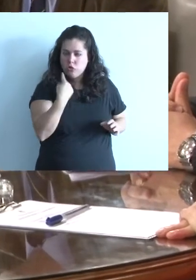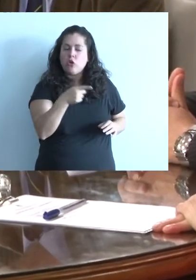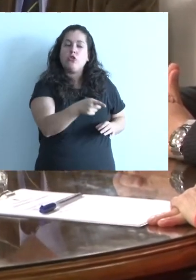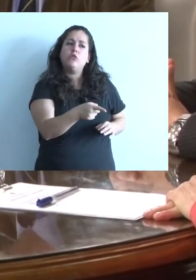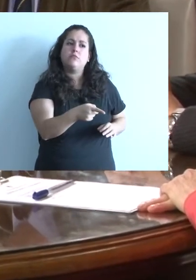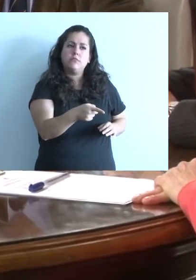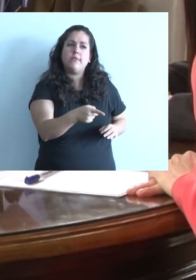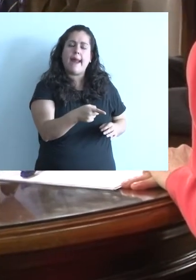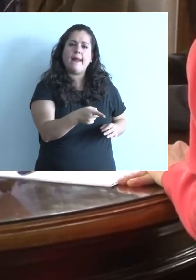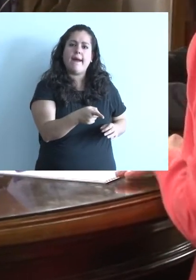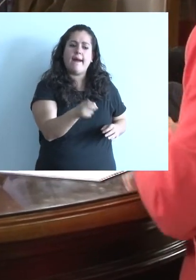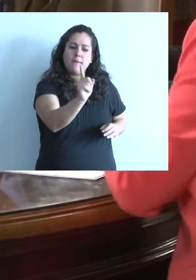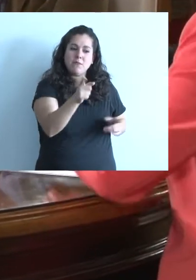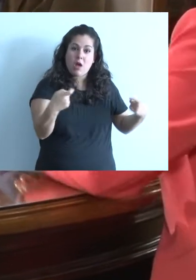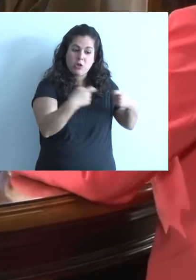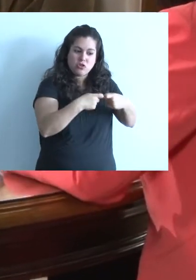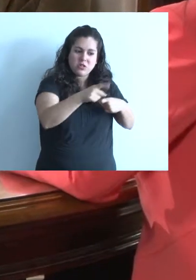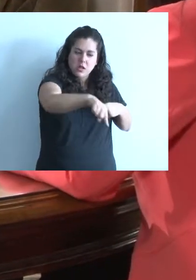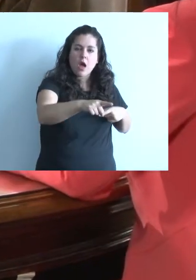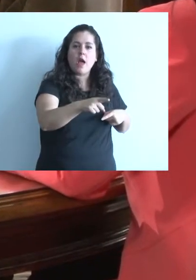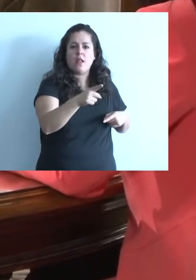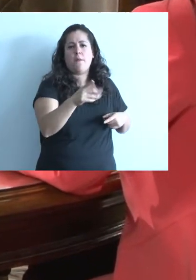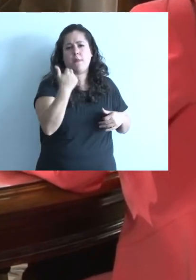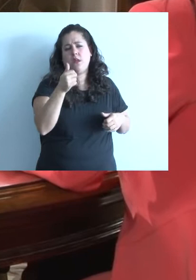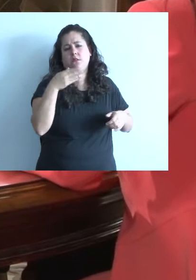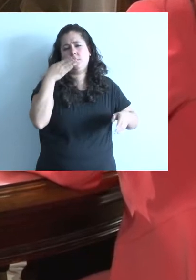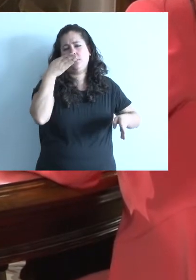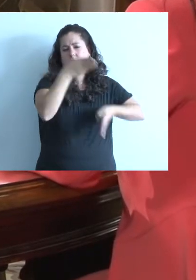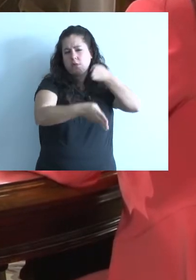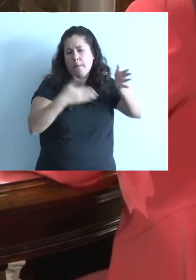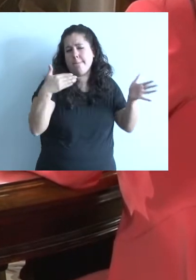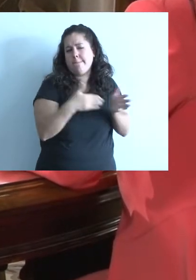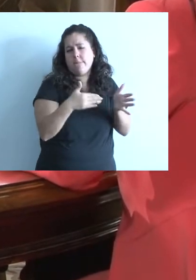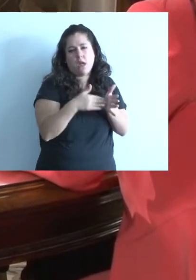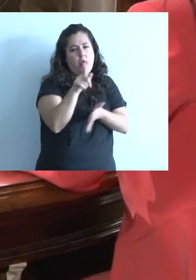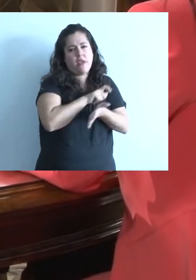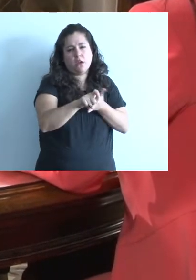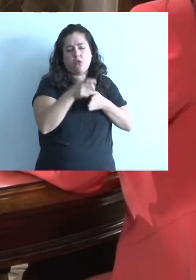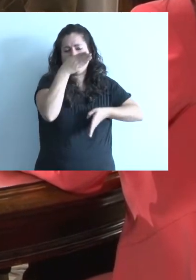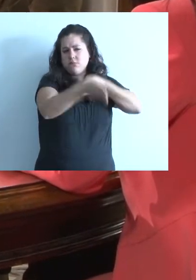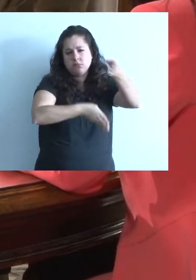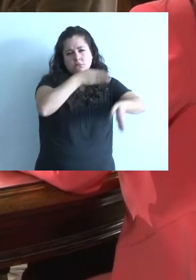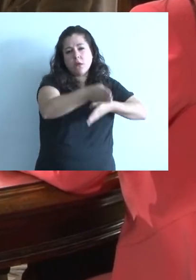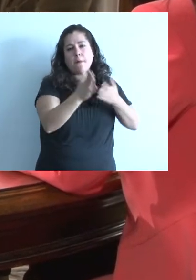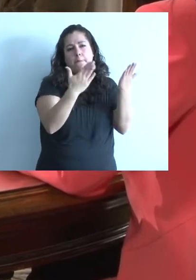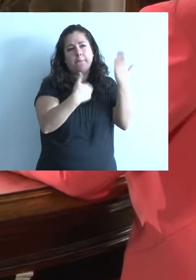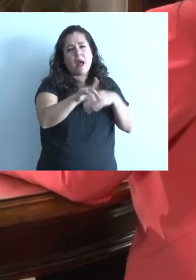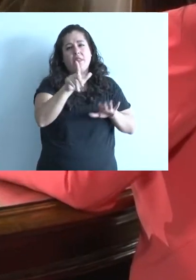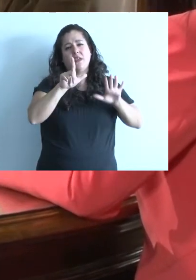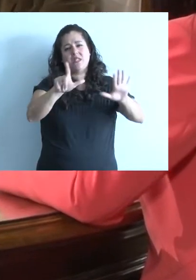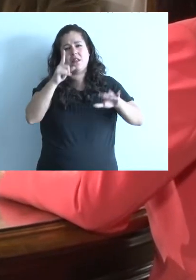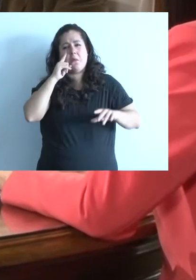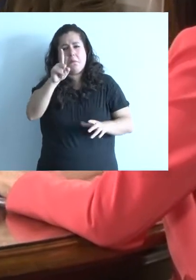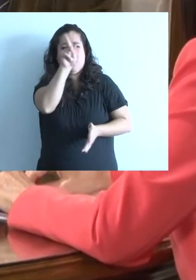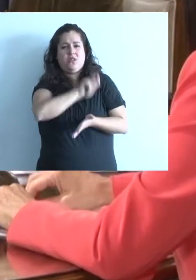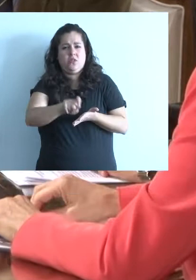y que es la sociedad que aglutina a miles, ellos creo que tienen un padrón de 7.000 escritores,